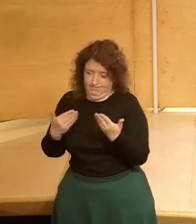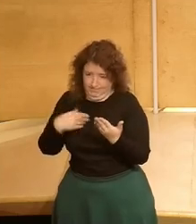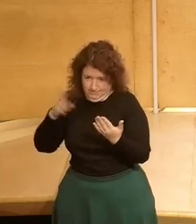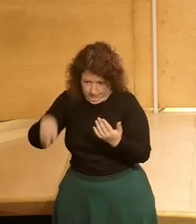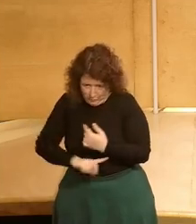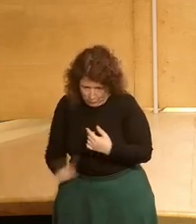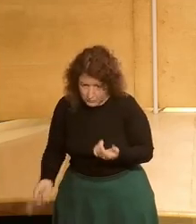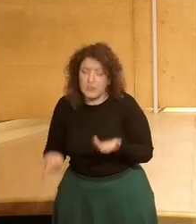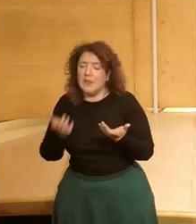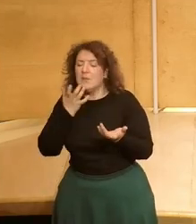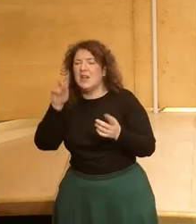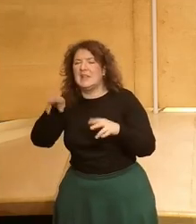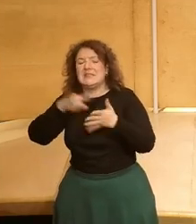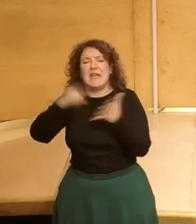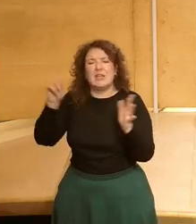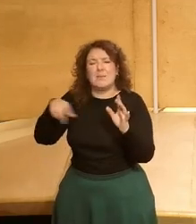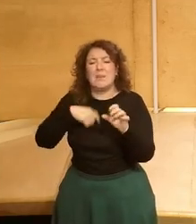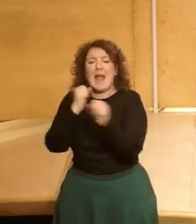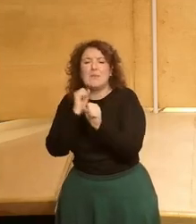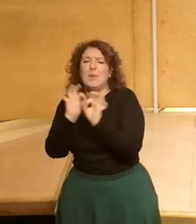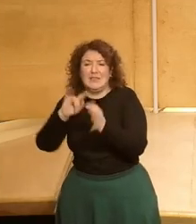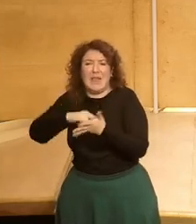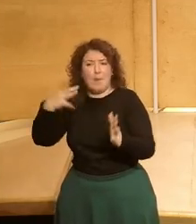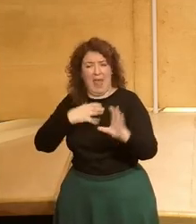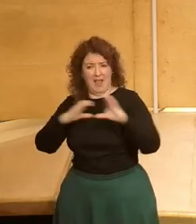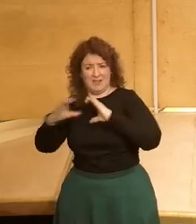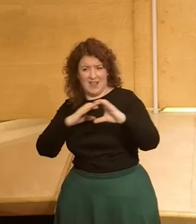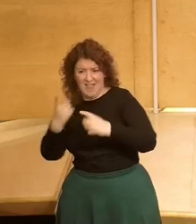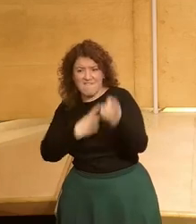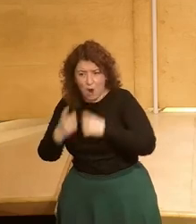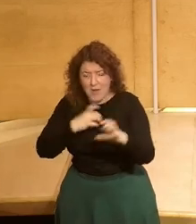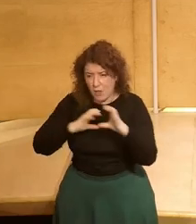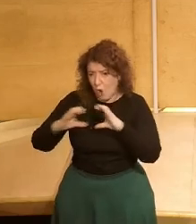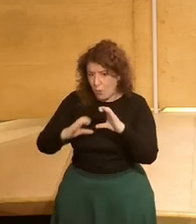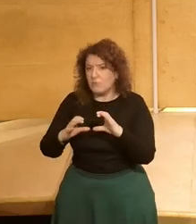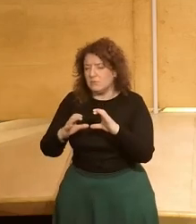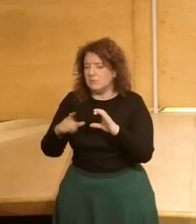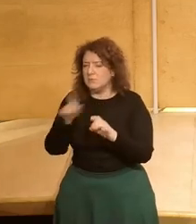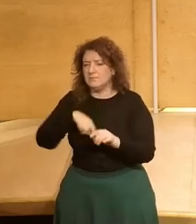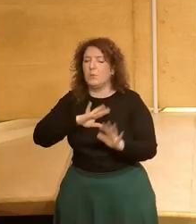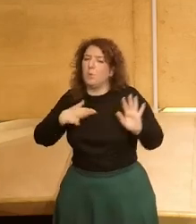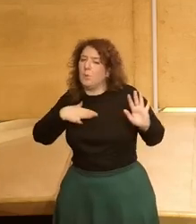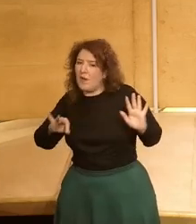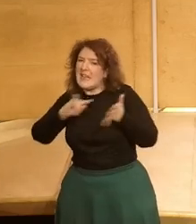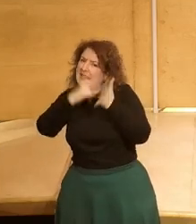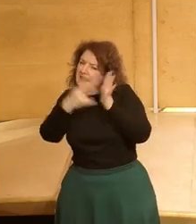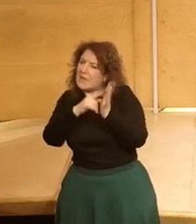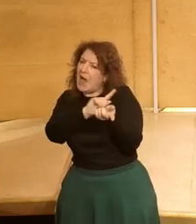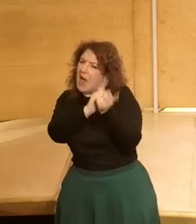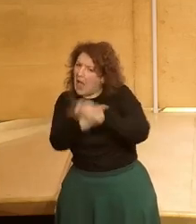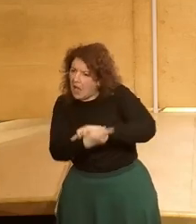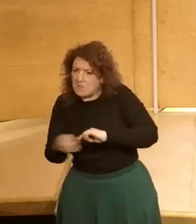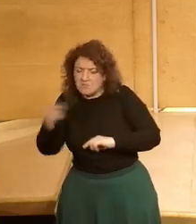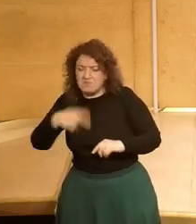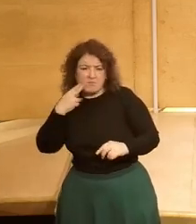para el trabajo sino para las tecnologías de la información y yo creo que eso forjó un sentimiento de que el sistema podía cambiar y no